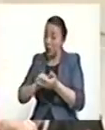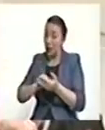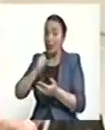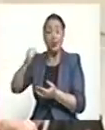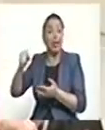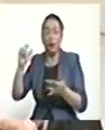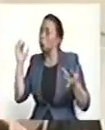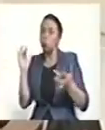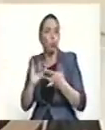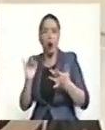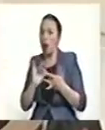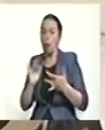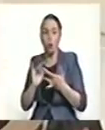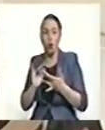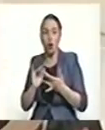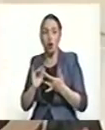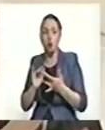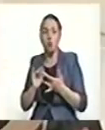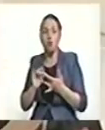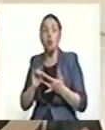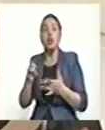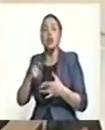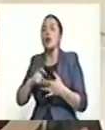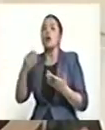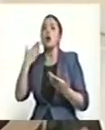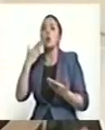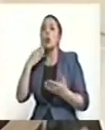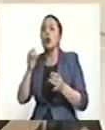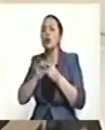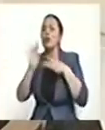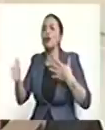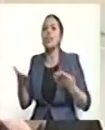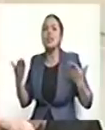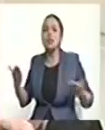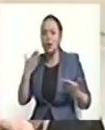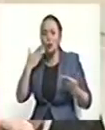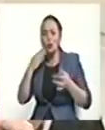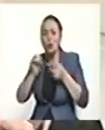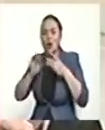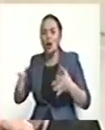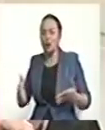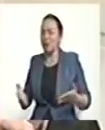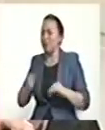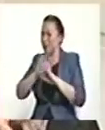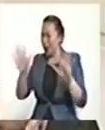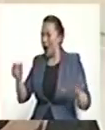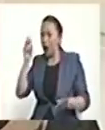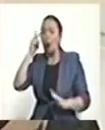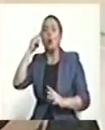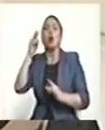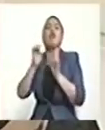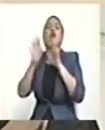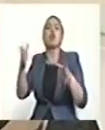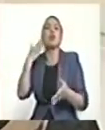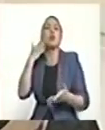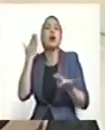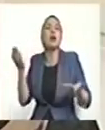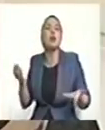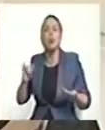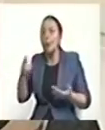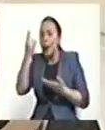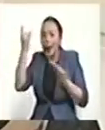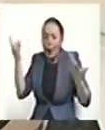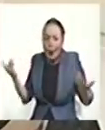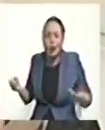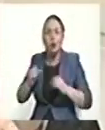derecho. Porque deberíamos por lo menos definir una temporalidad, que es lo mínimo que necesita esto para ser creíble, o cualquier tipo de mecanismo